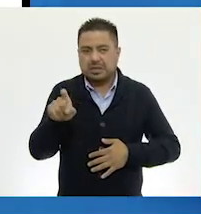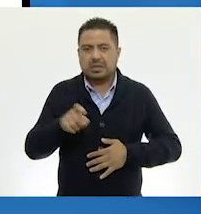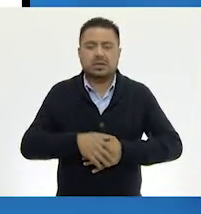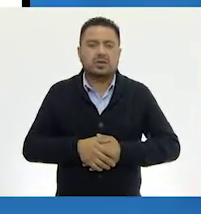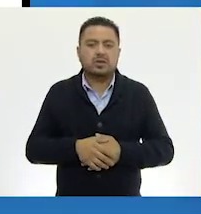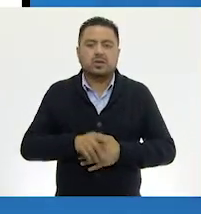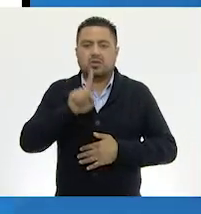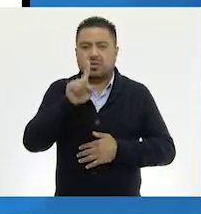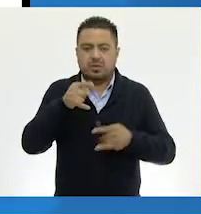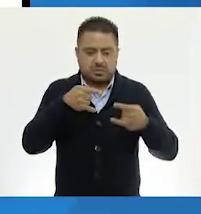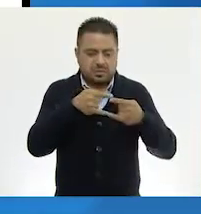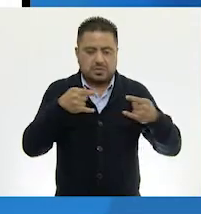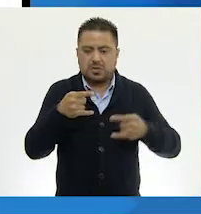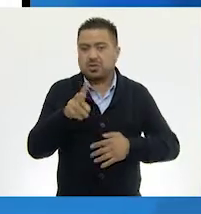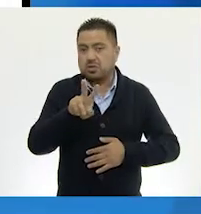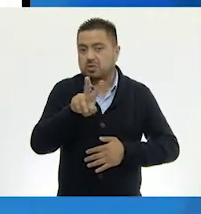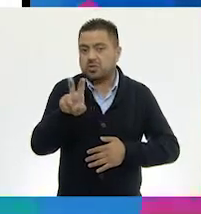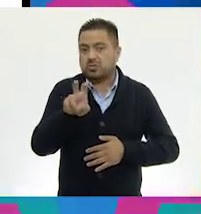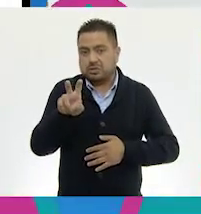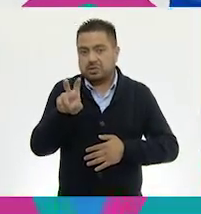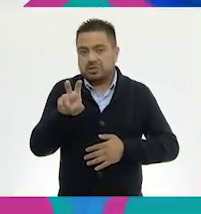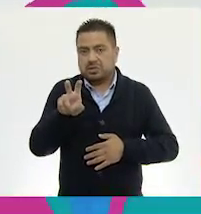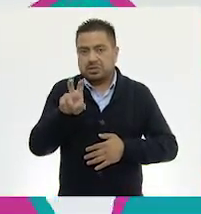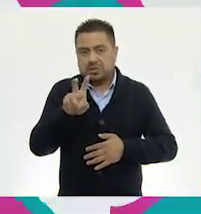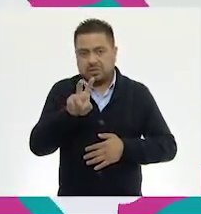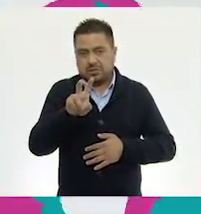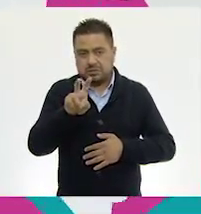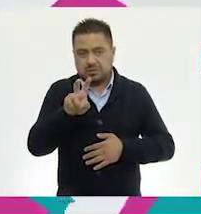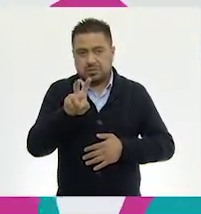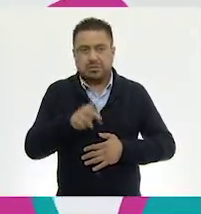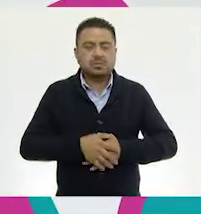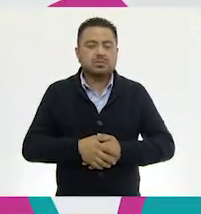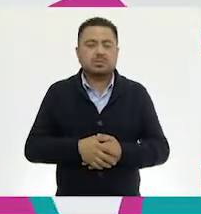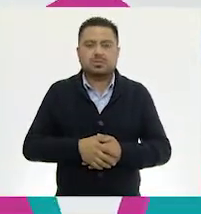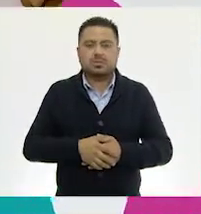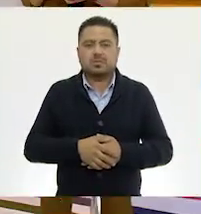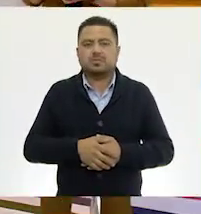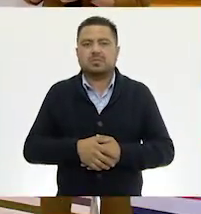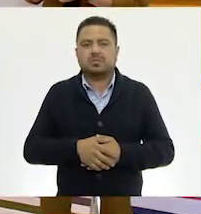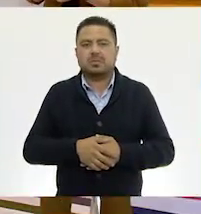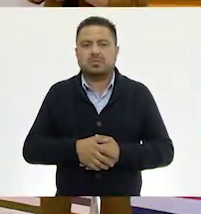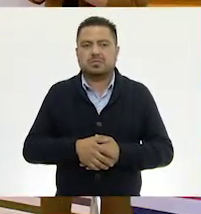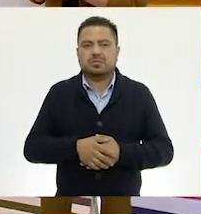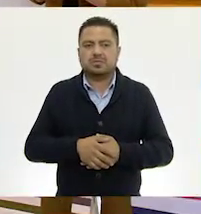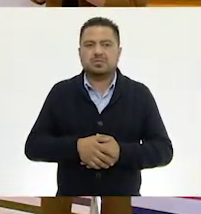Un billete de doscientos para no quedarme yo sin este. Un billete de doscientos. Muy bien.